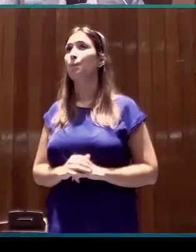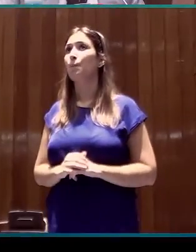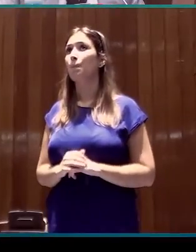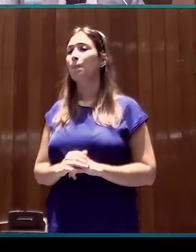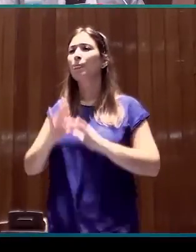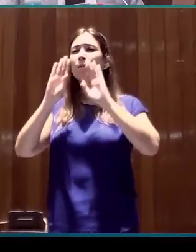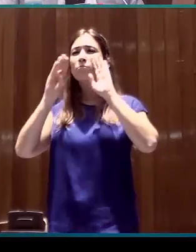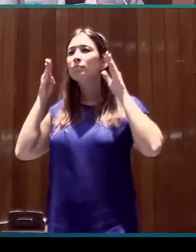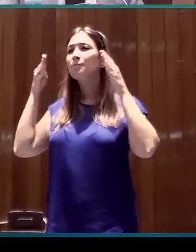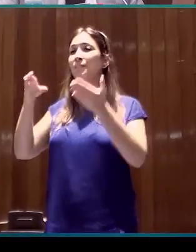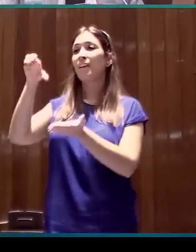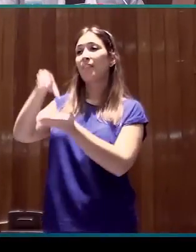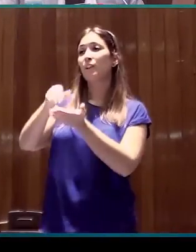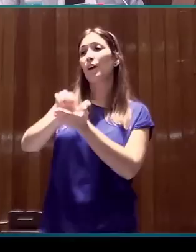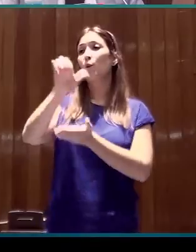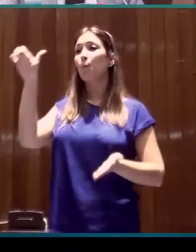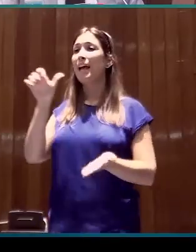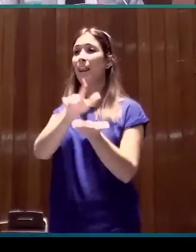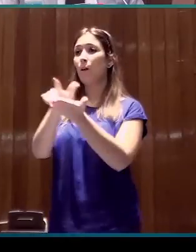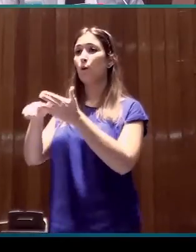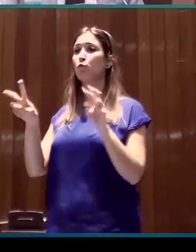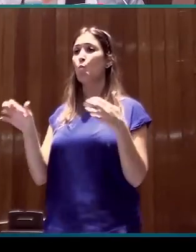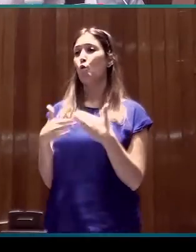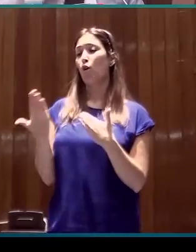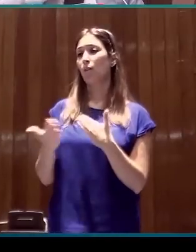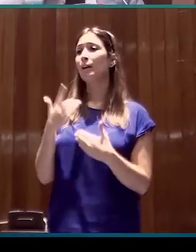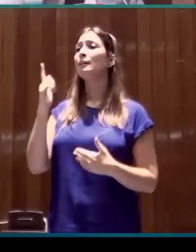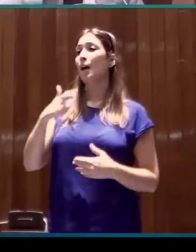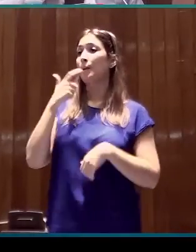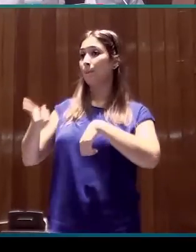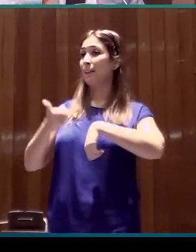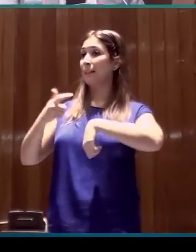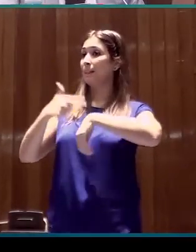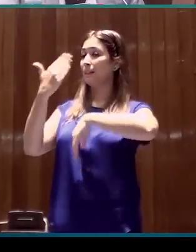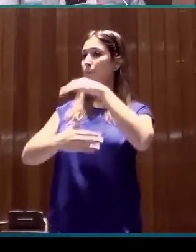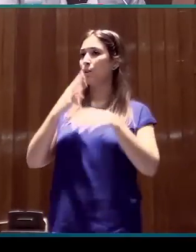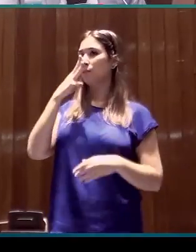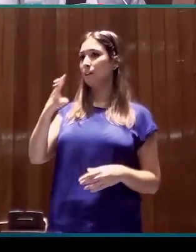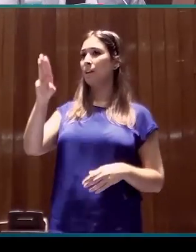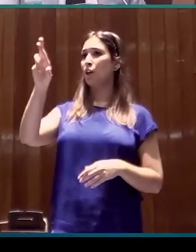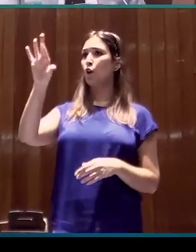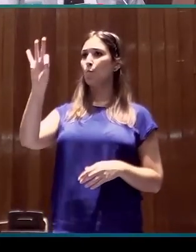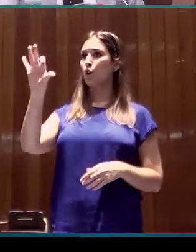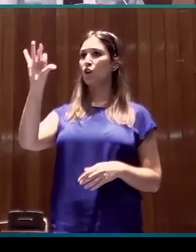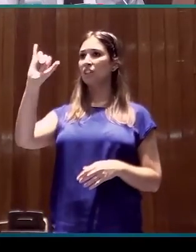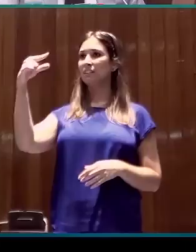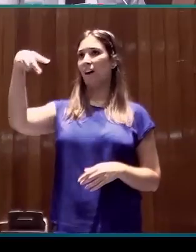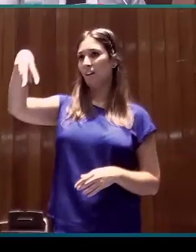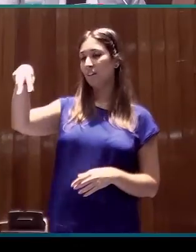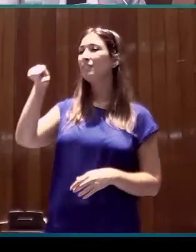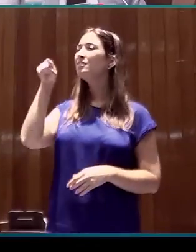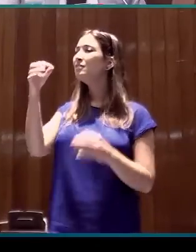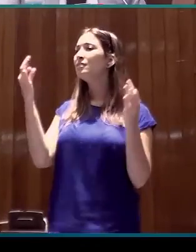centrado en el Centro Europeo de Lenguas Modernas, también de duración de tres años, que se llama ProSign, y que se propone